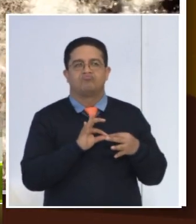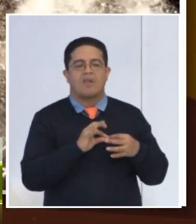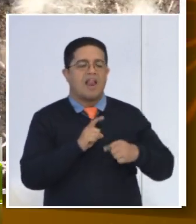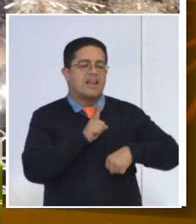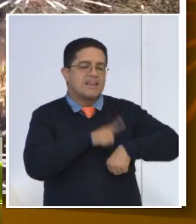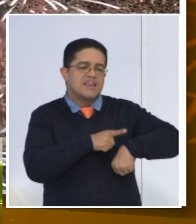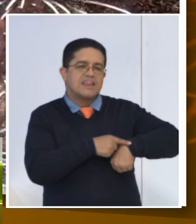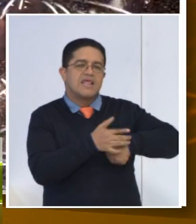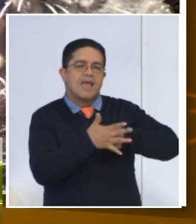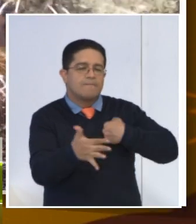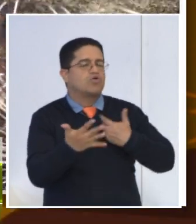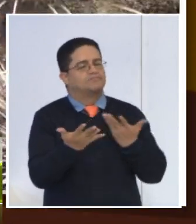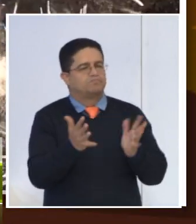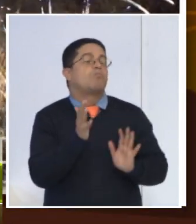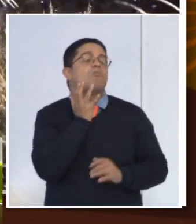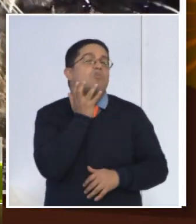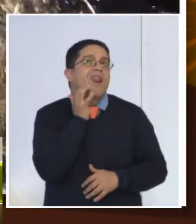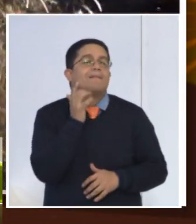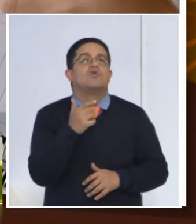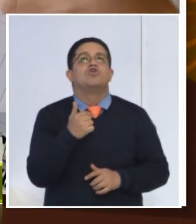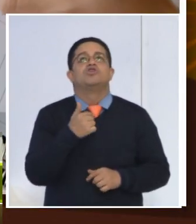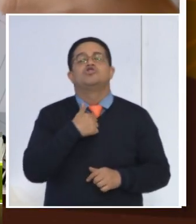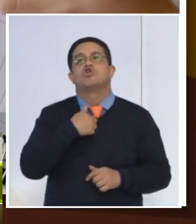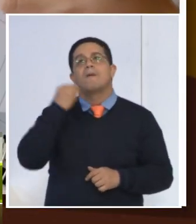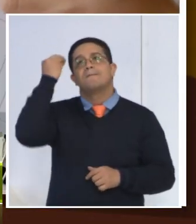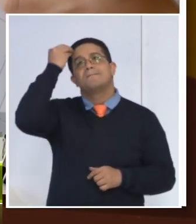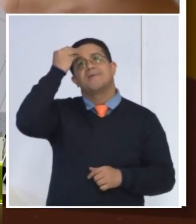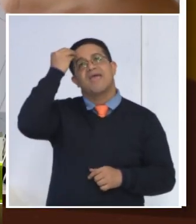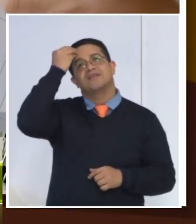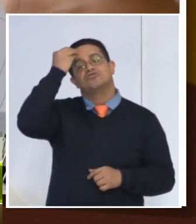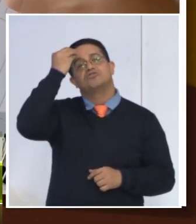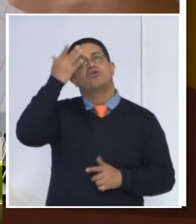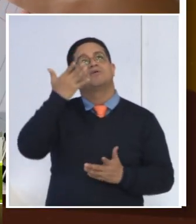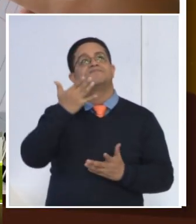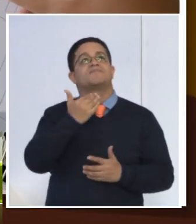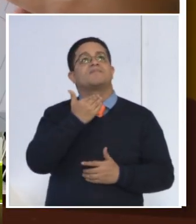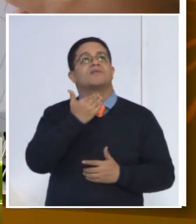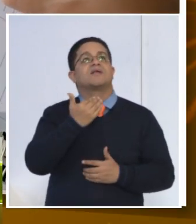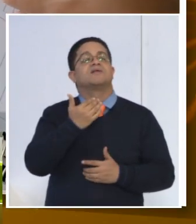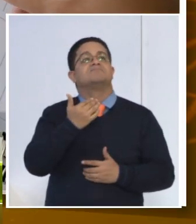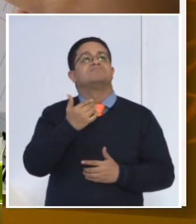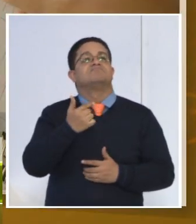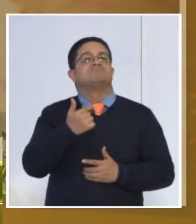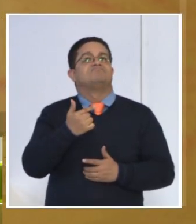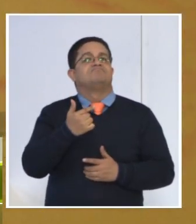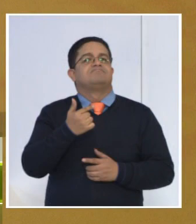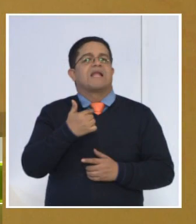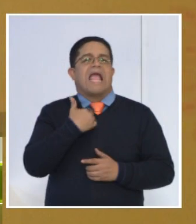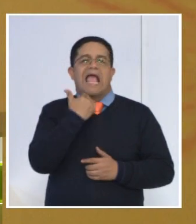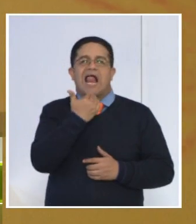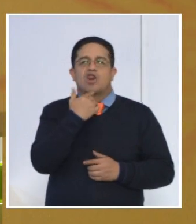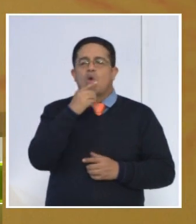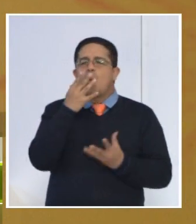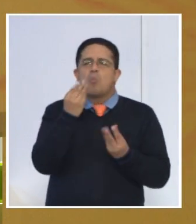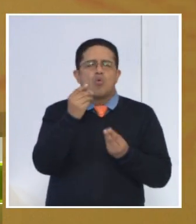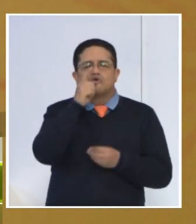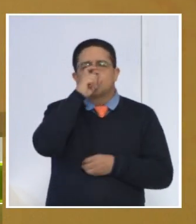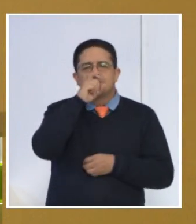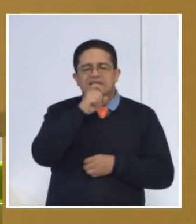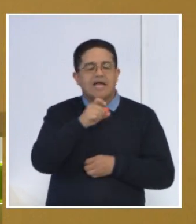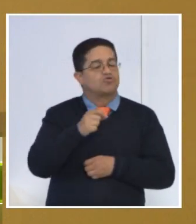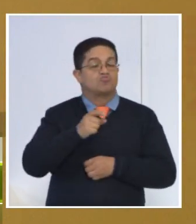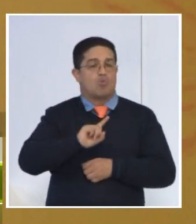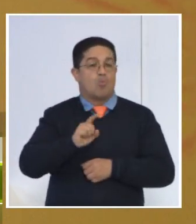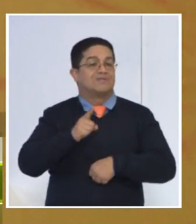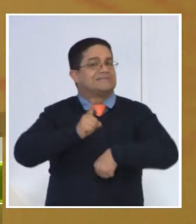tiempo, es decir, yo no puedo plantearme una meta demasiado larga que evidentemente no voy a cumplir. Es decir, debe tener un tiempo límite